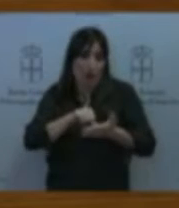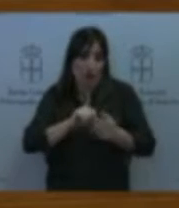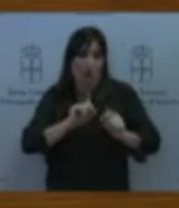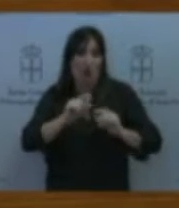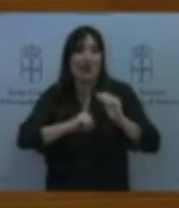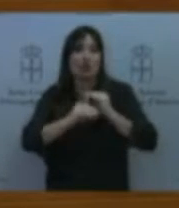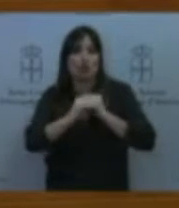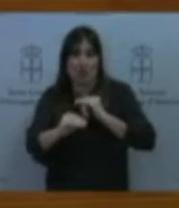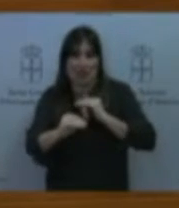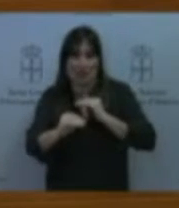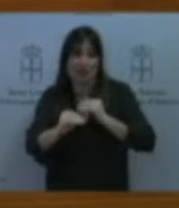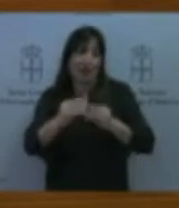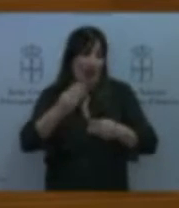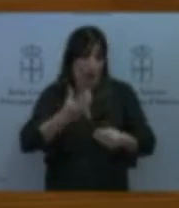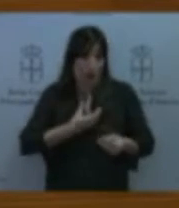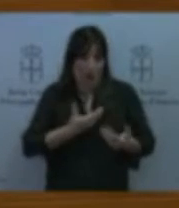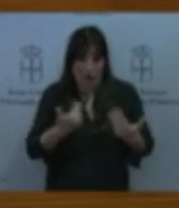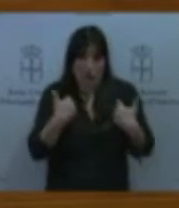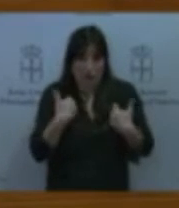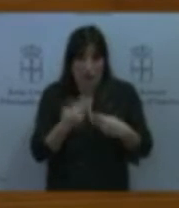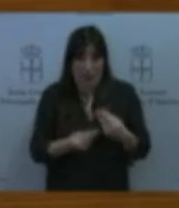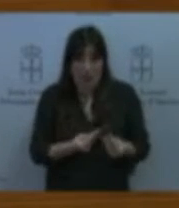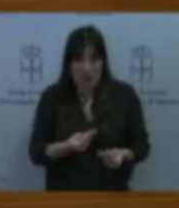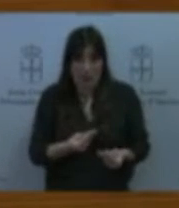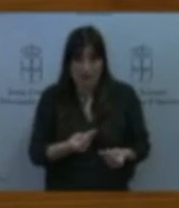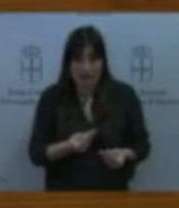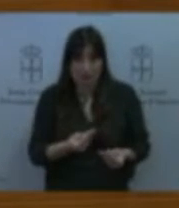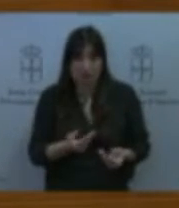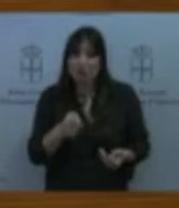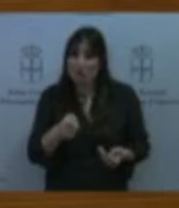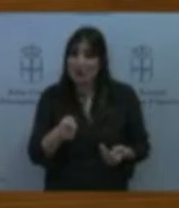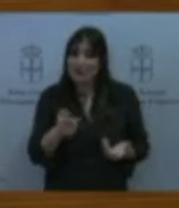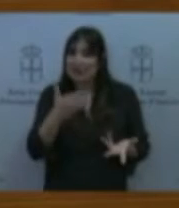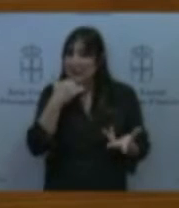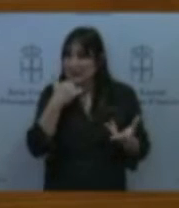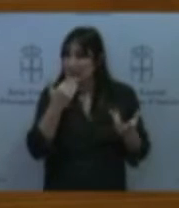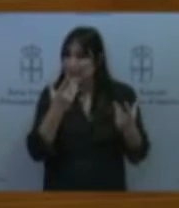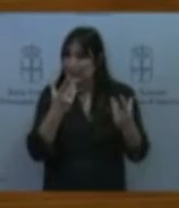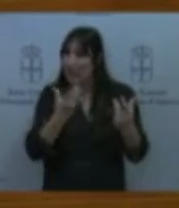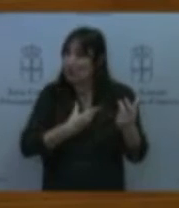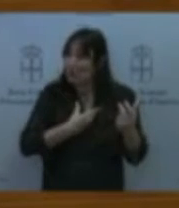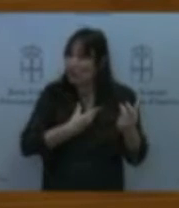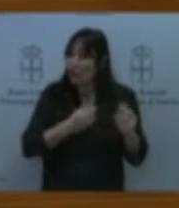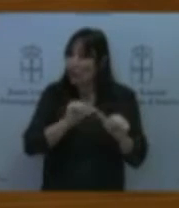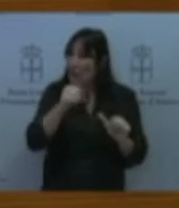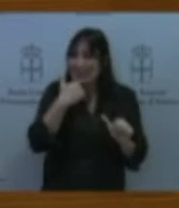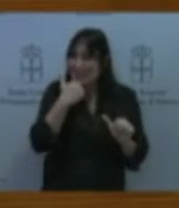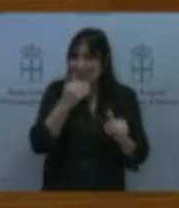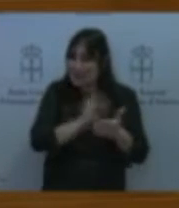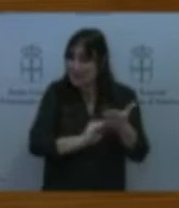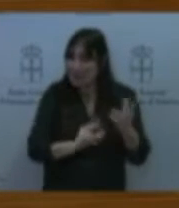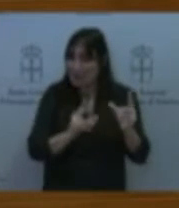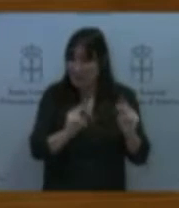en este caso que estaba ultimando el ayuntamiento de Gijón mientras legislaba esta cámara